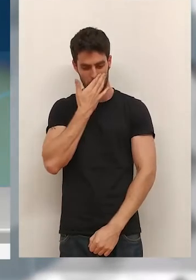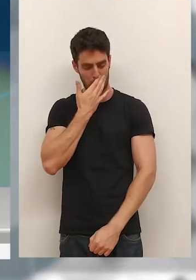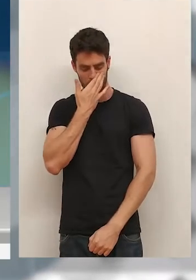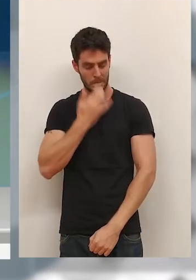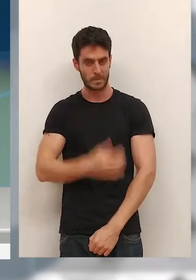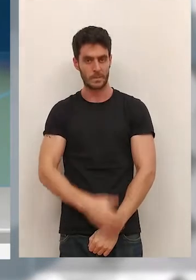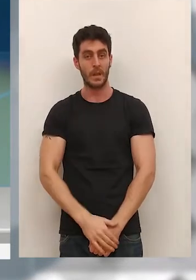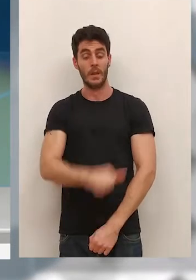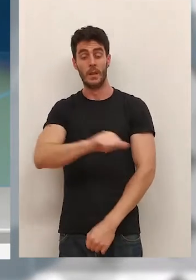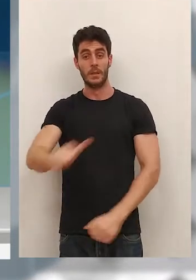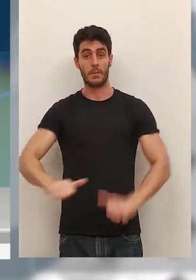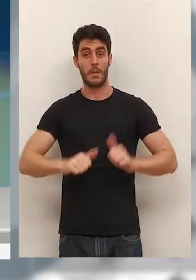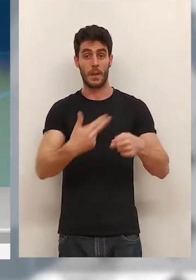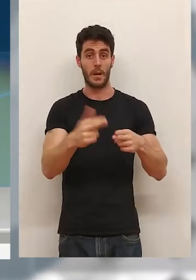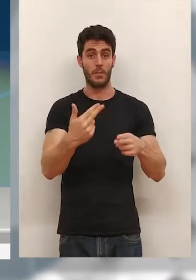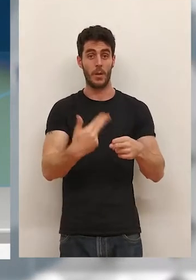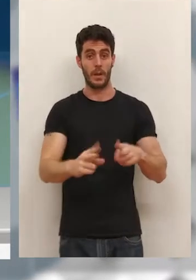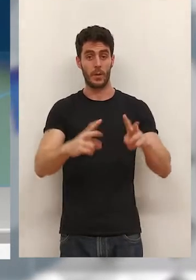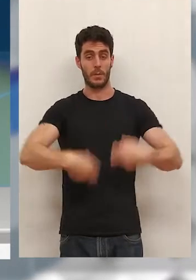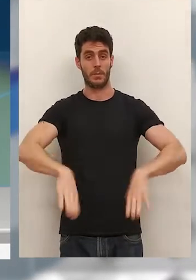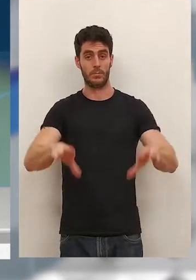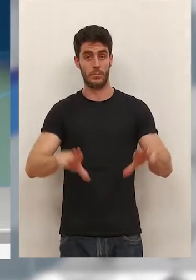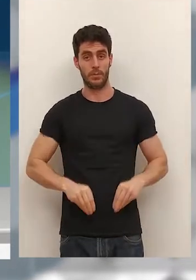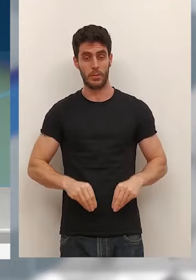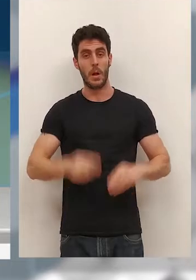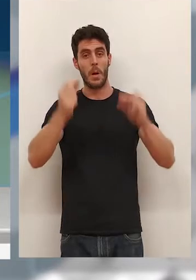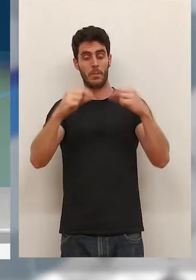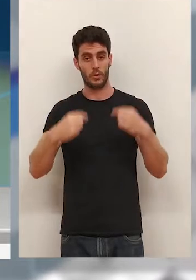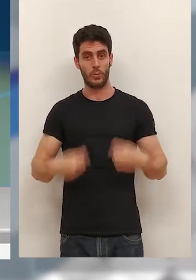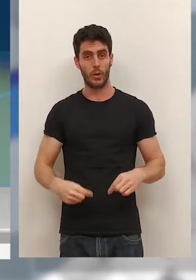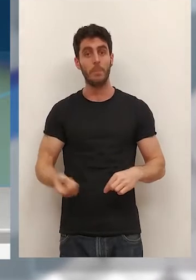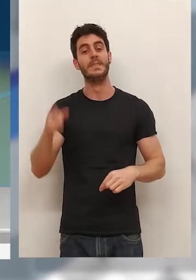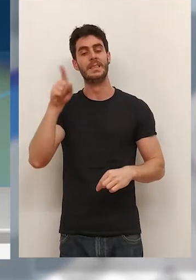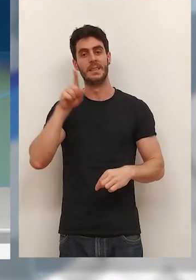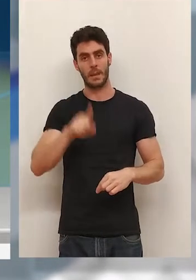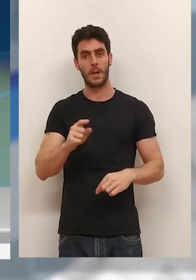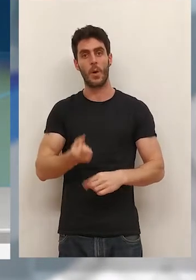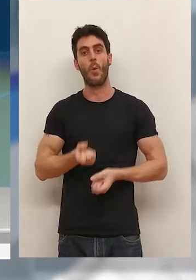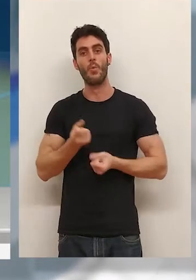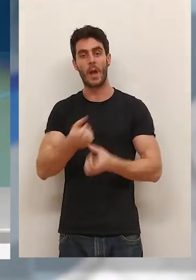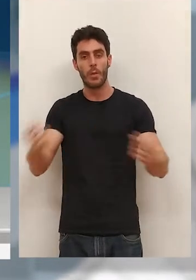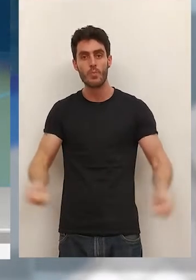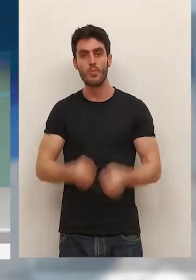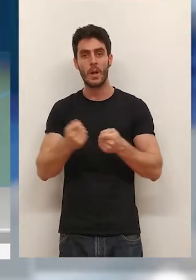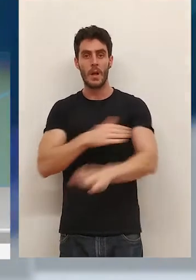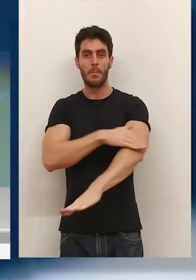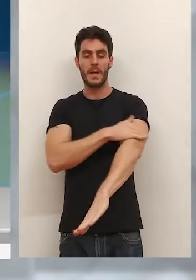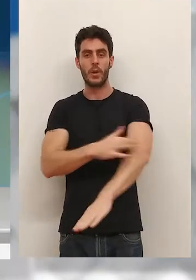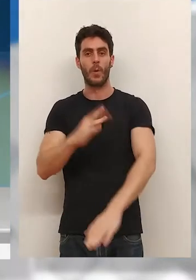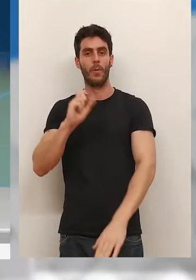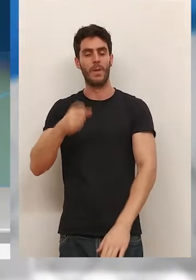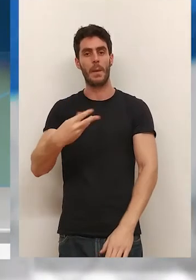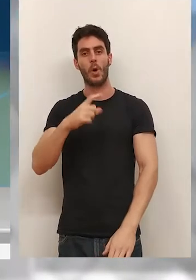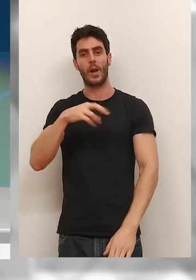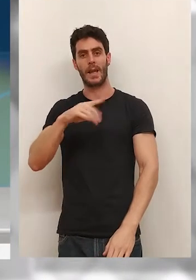La semana comienza en lo político con esta toma de posiciones sobre los presupuestos y también con un anuncio. El ministro Félix Bolaños visitará La